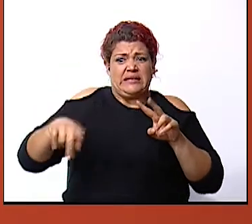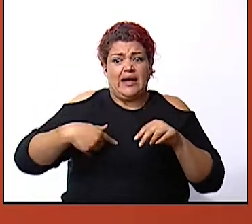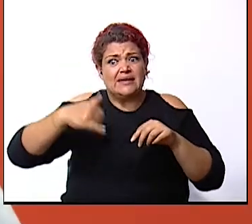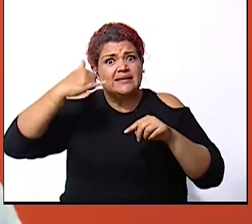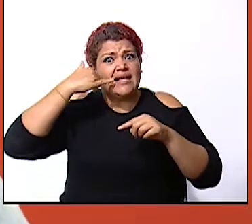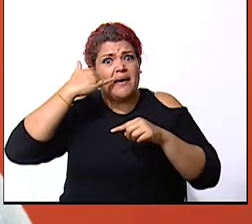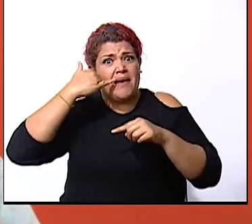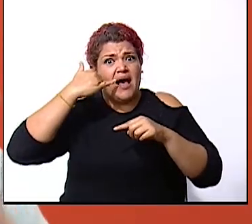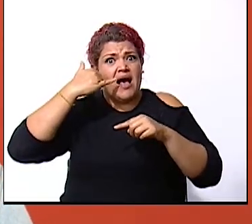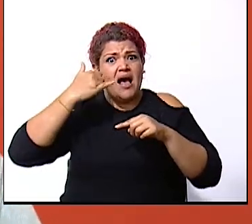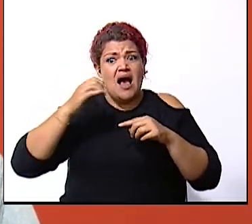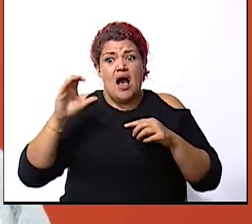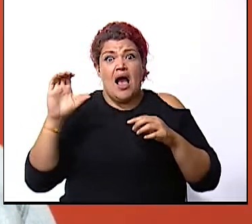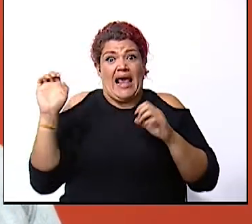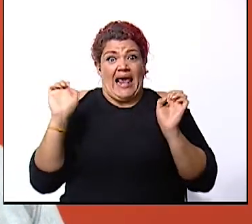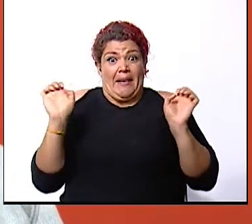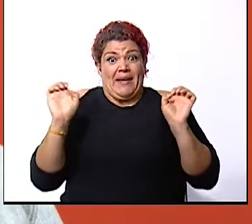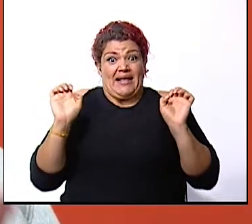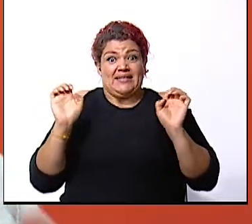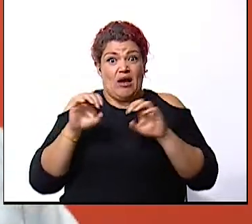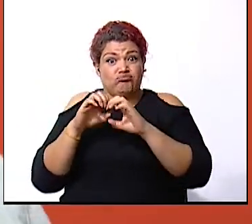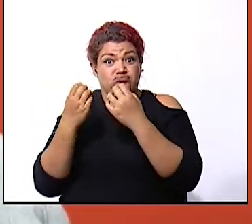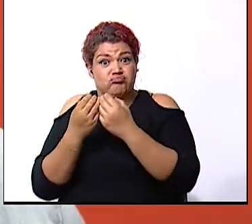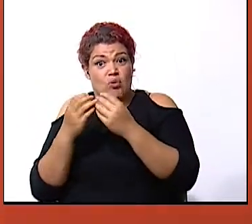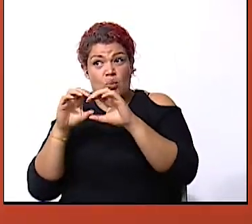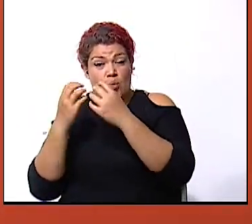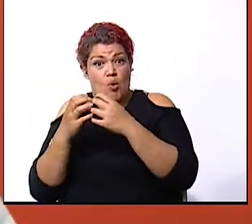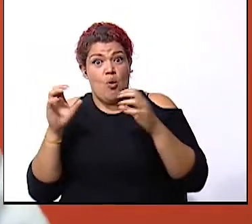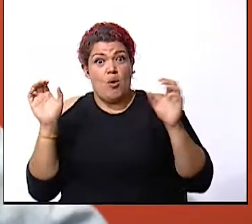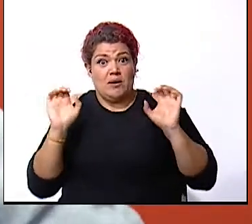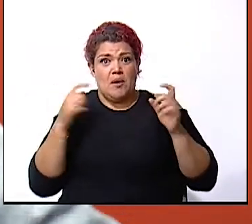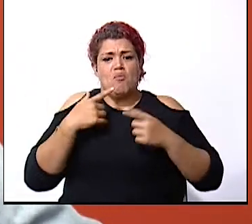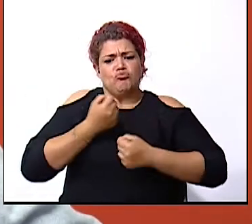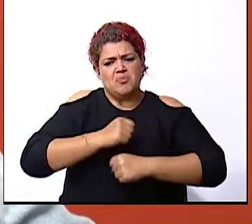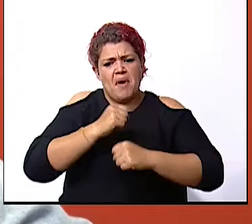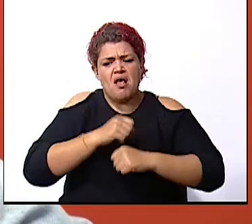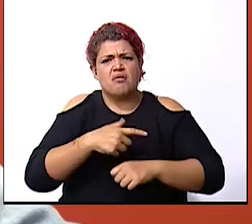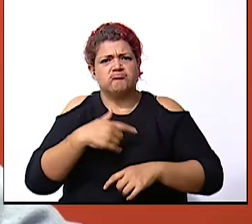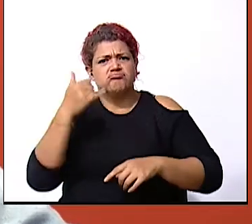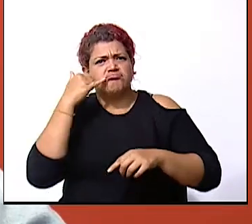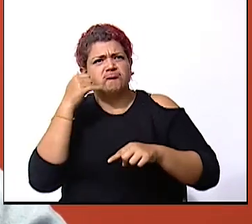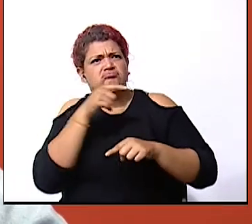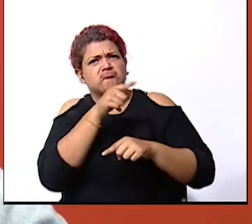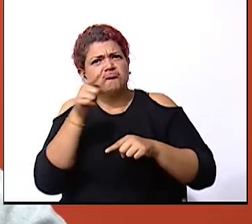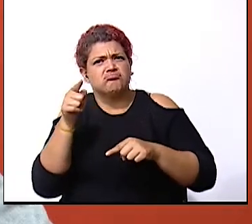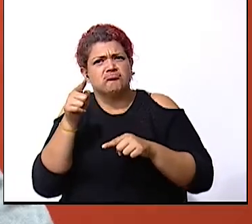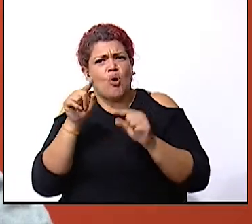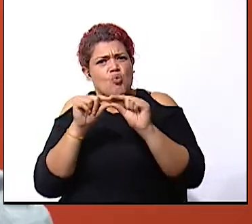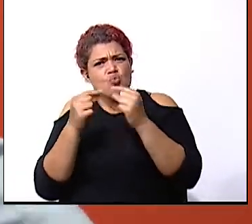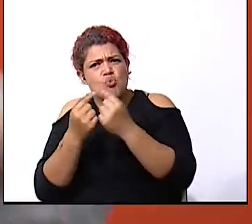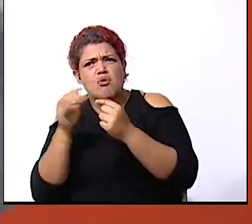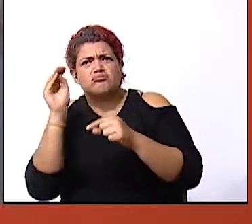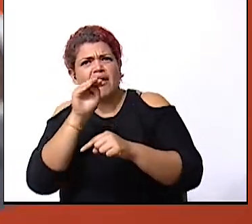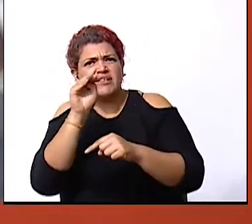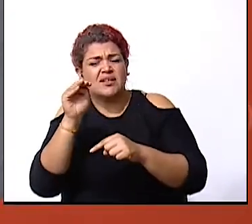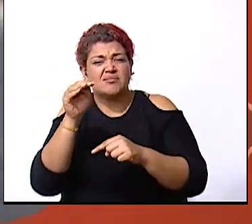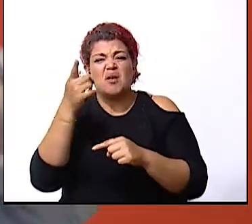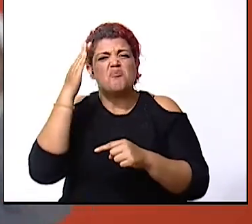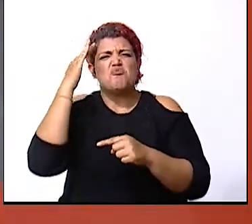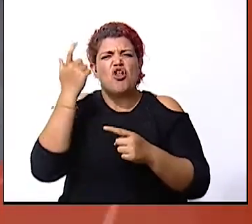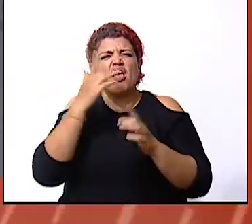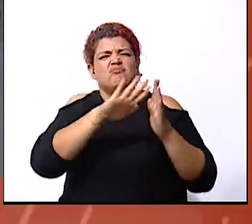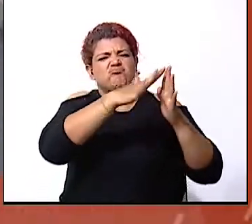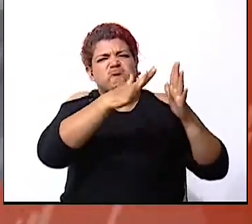emergencia comités nacionales oa la municipalidad y saben por qué se dan los deslizamientos porque cuando llueve